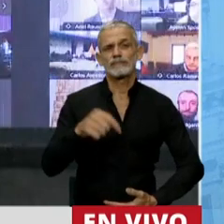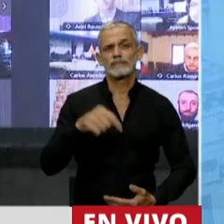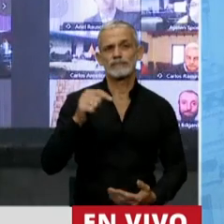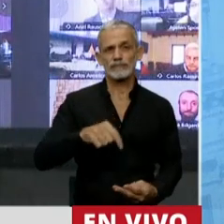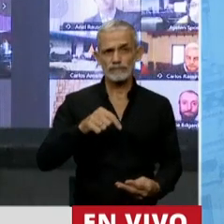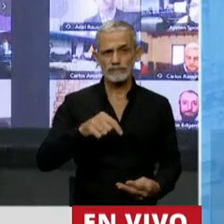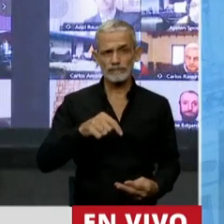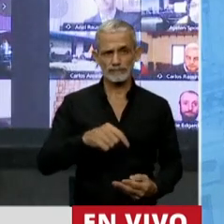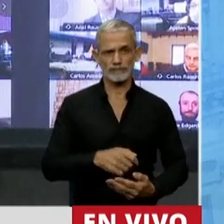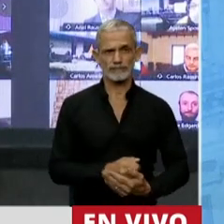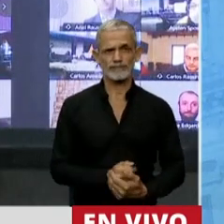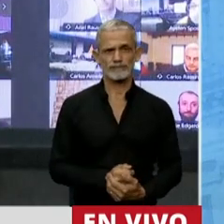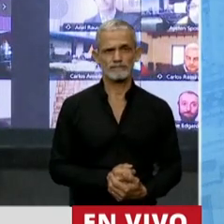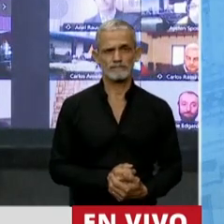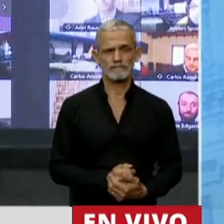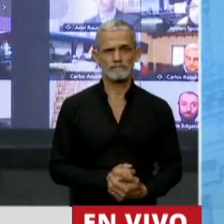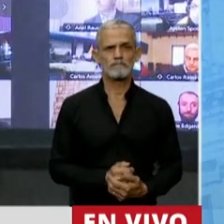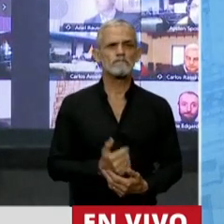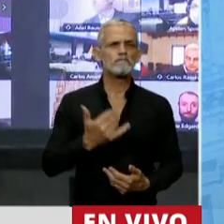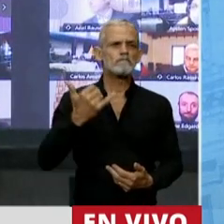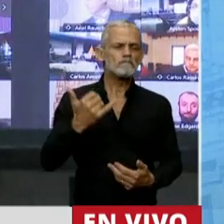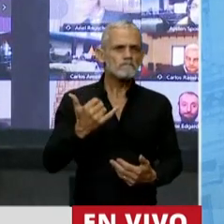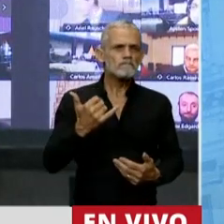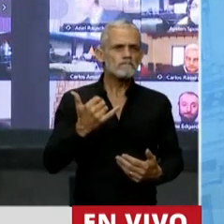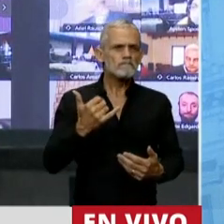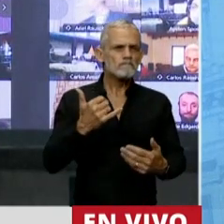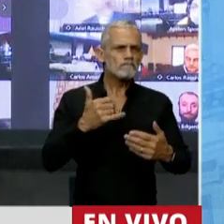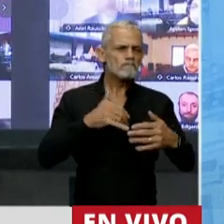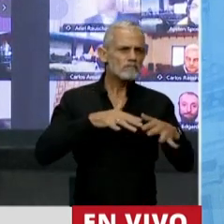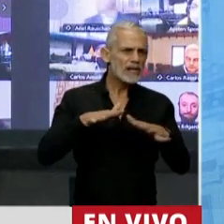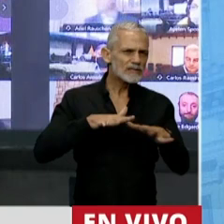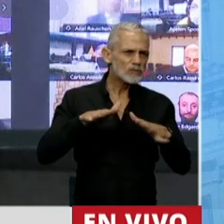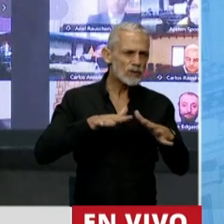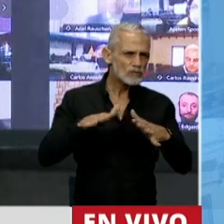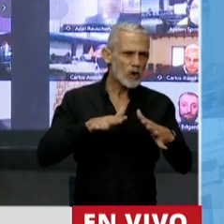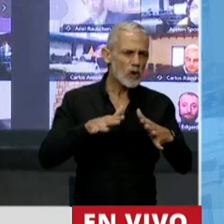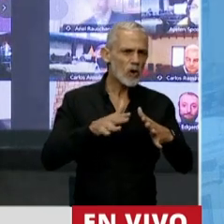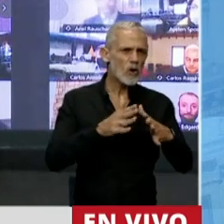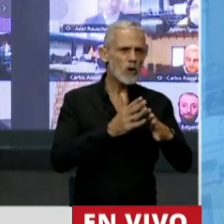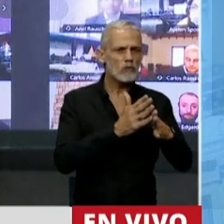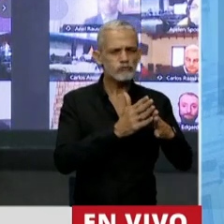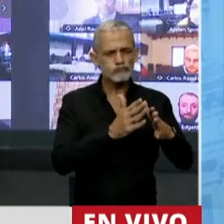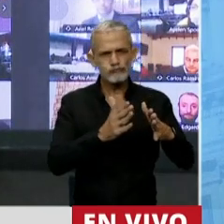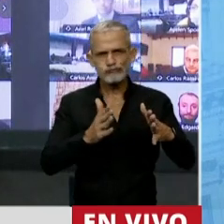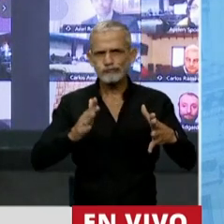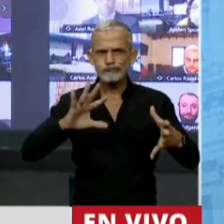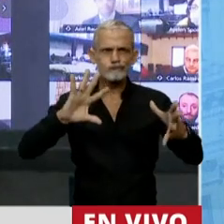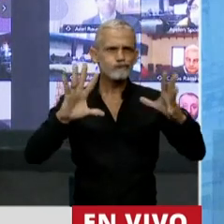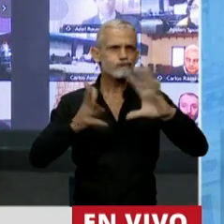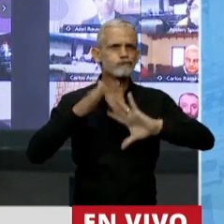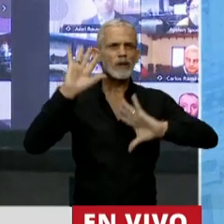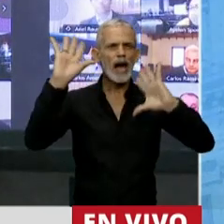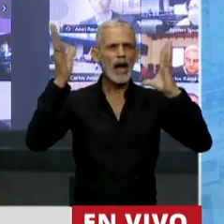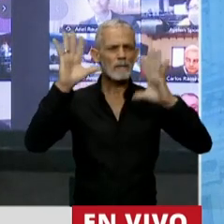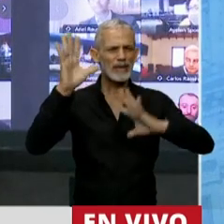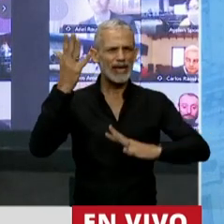inmerso o ha atravesado una catástrofe ambiental de